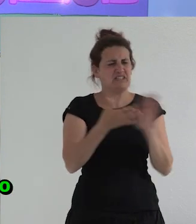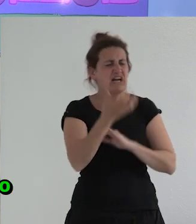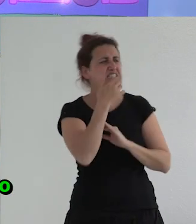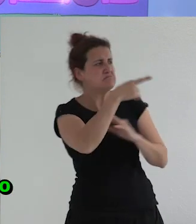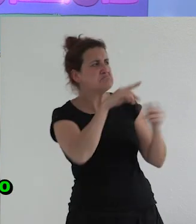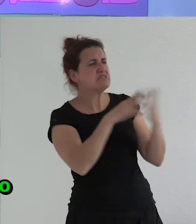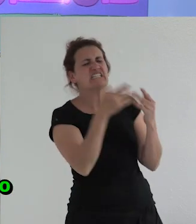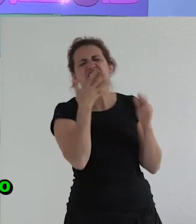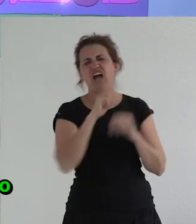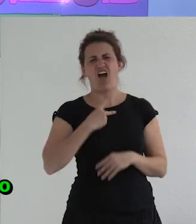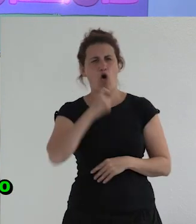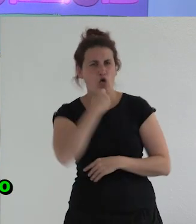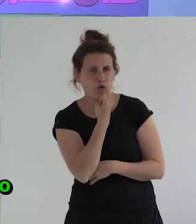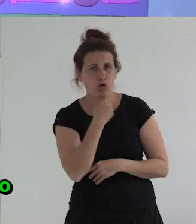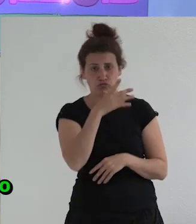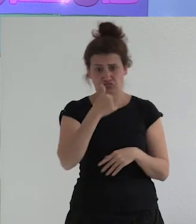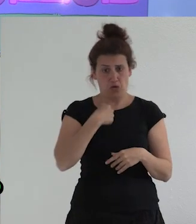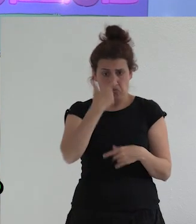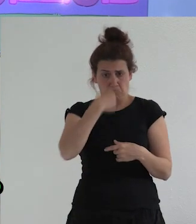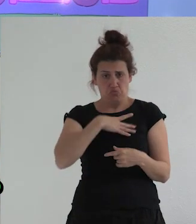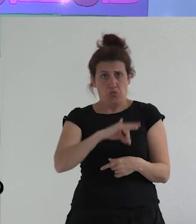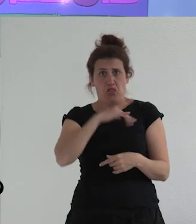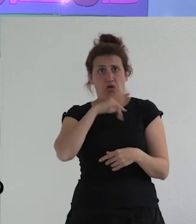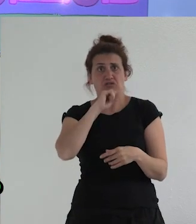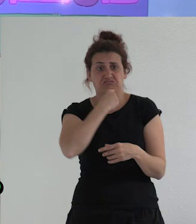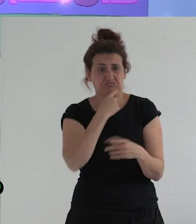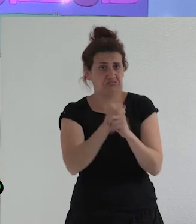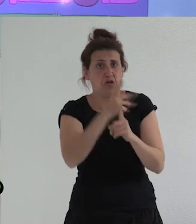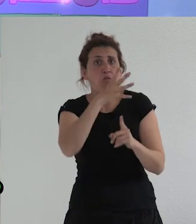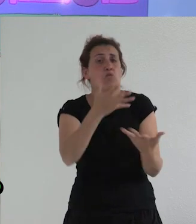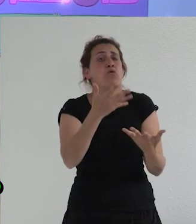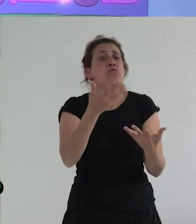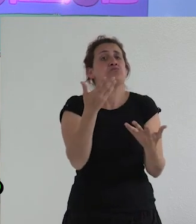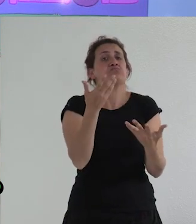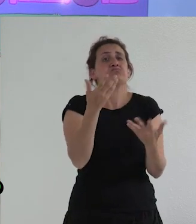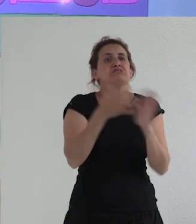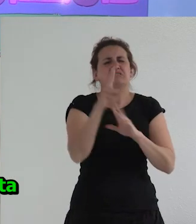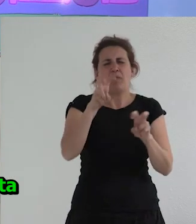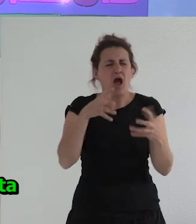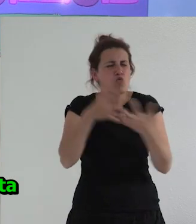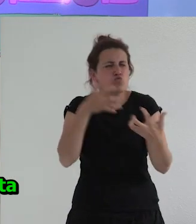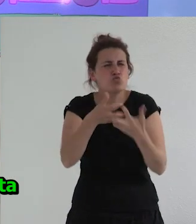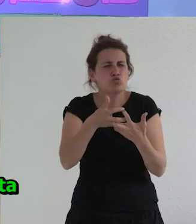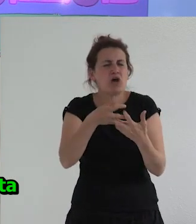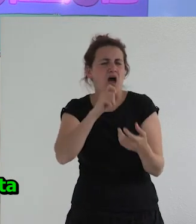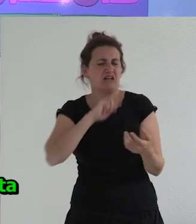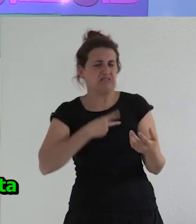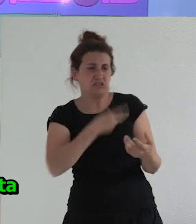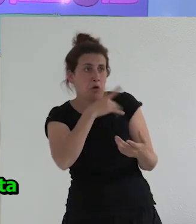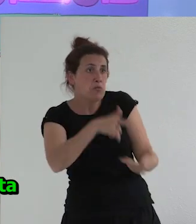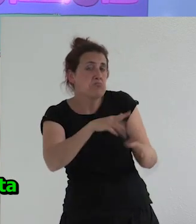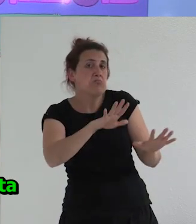bueno pues discrepo yo puedo no ser una persona transfoba y estar en una disputa política con cuál es el mejor argumentario para defender la lucha trans creo que el argumentario